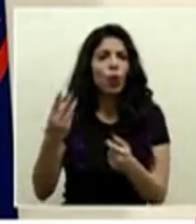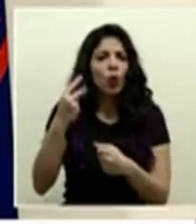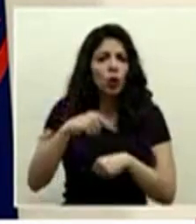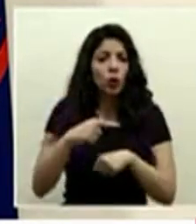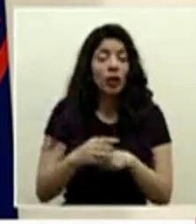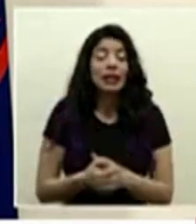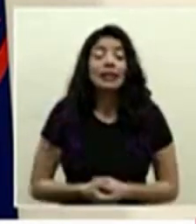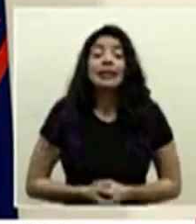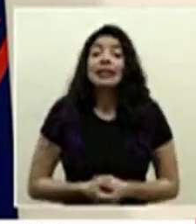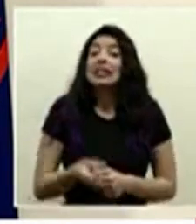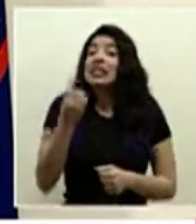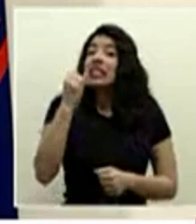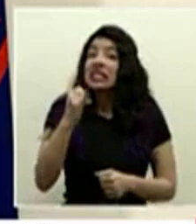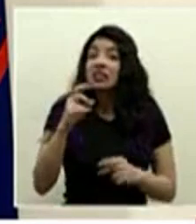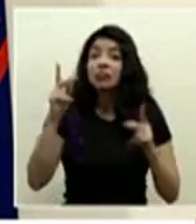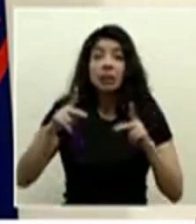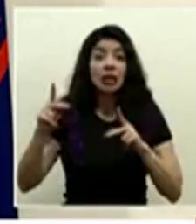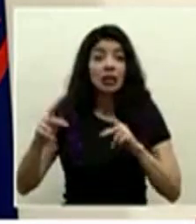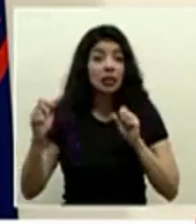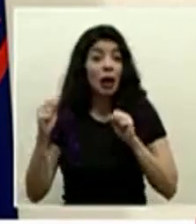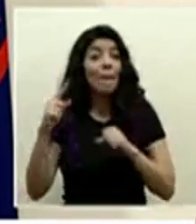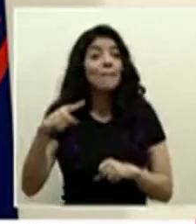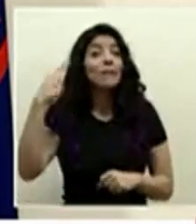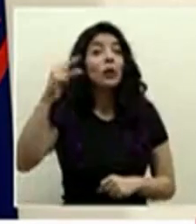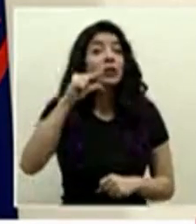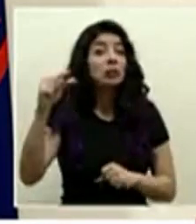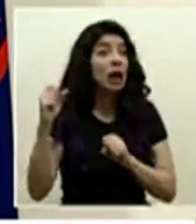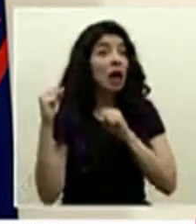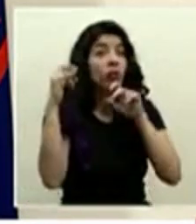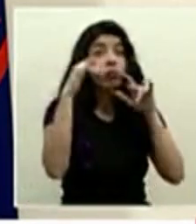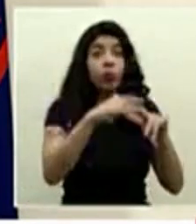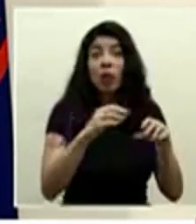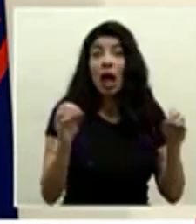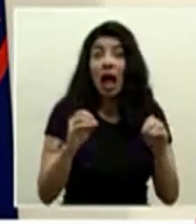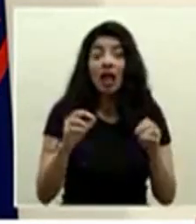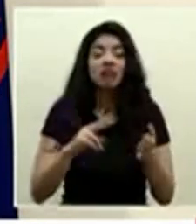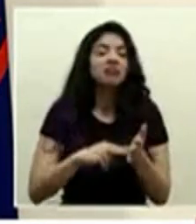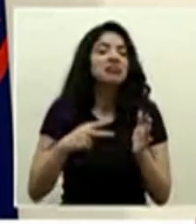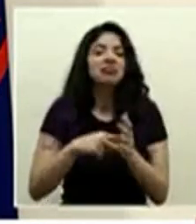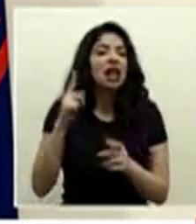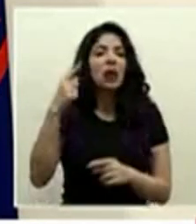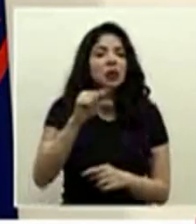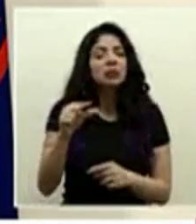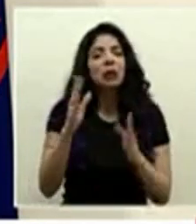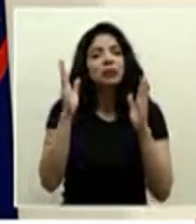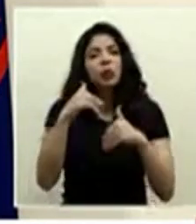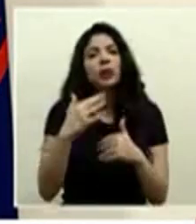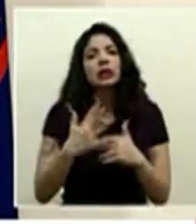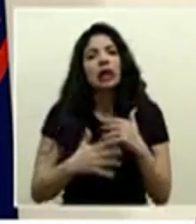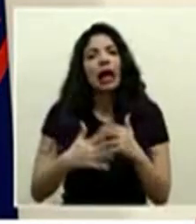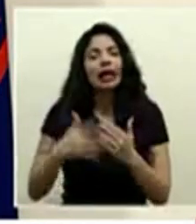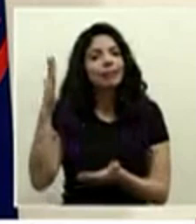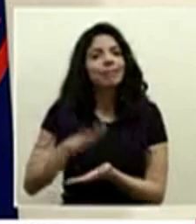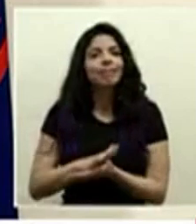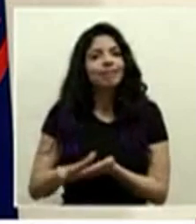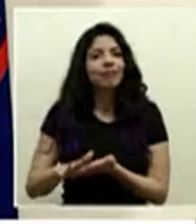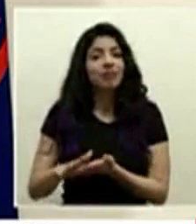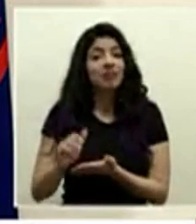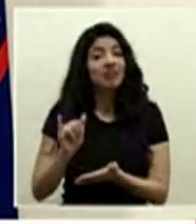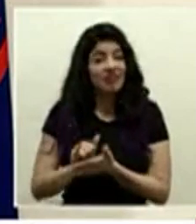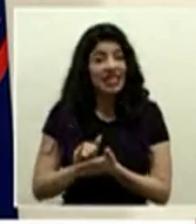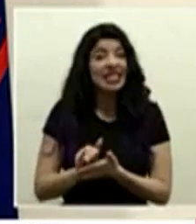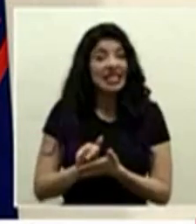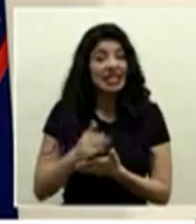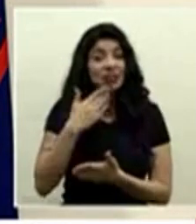fuerte la semana entrante no habrá sangre que procesar así de grave está la